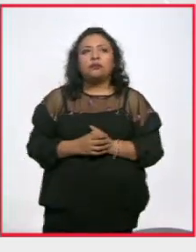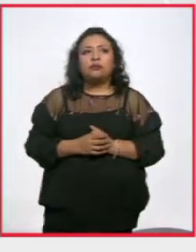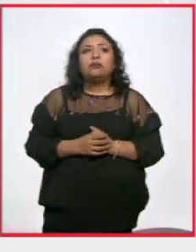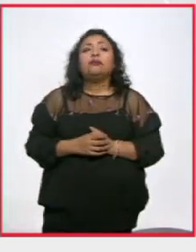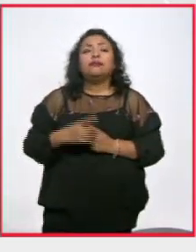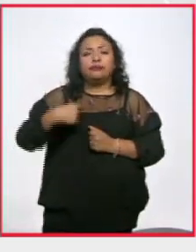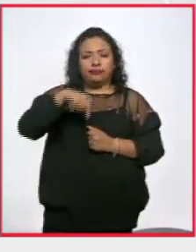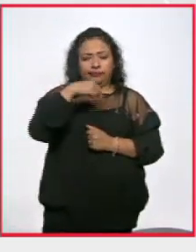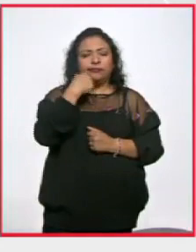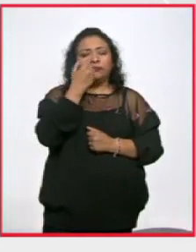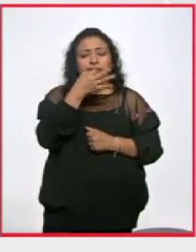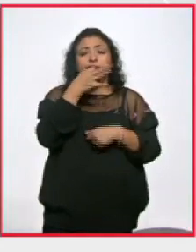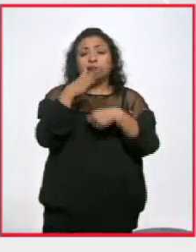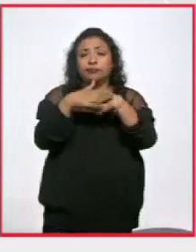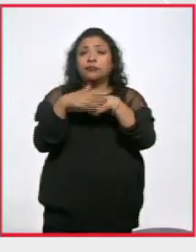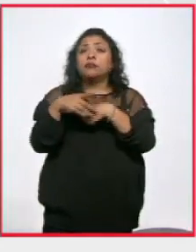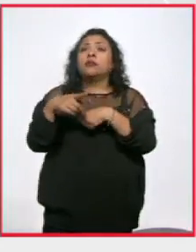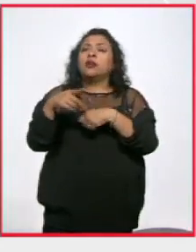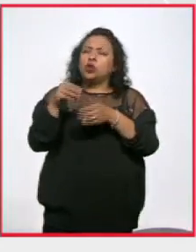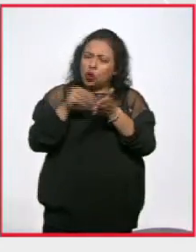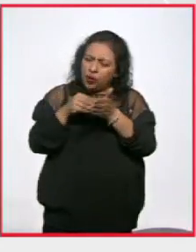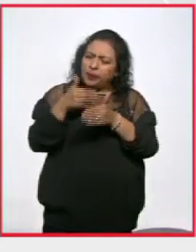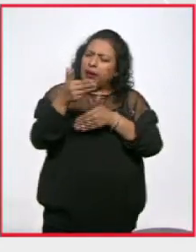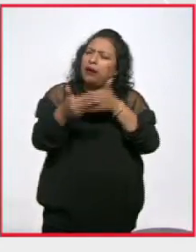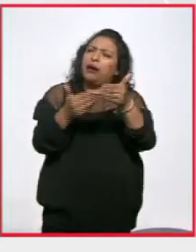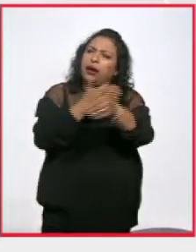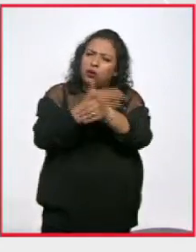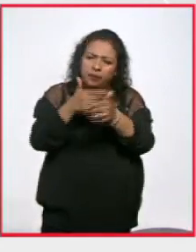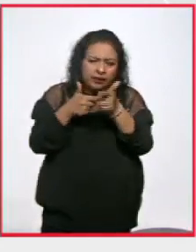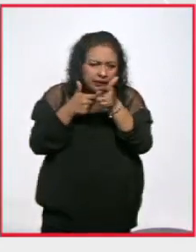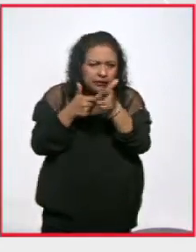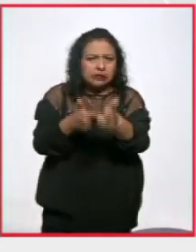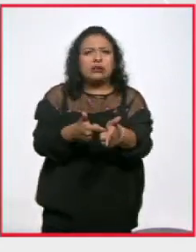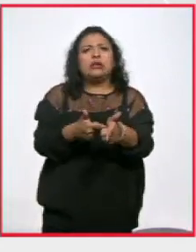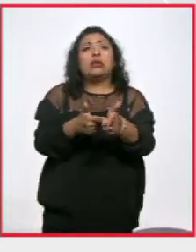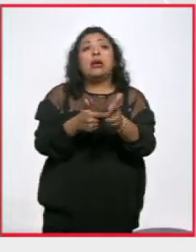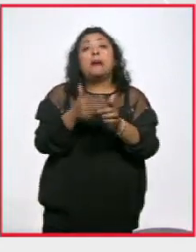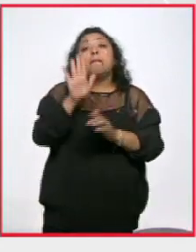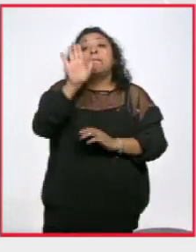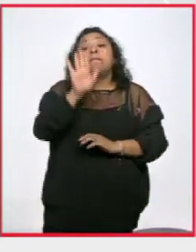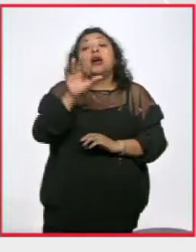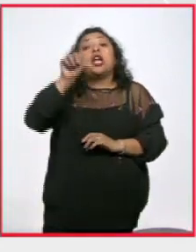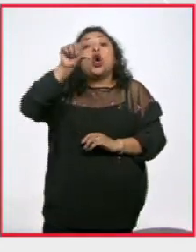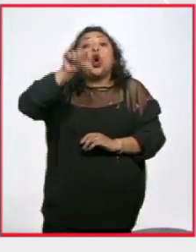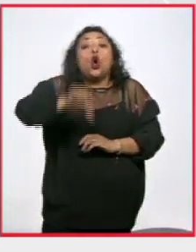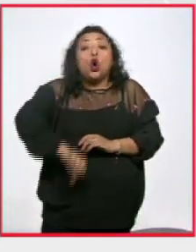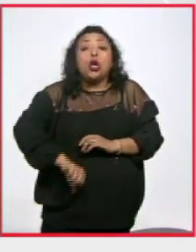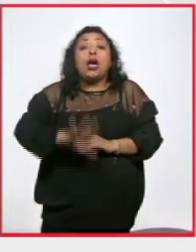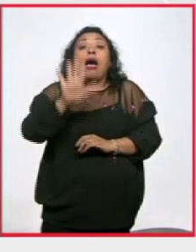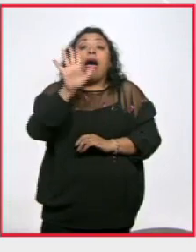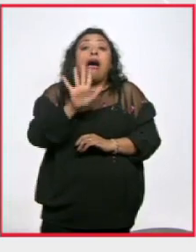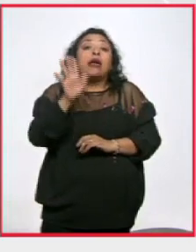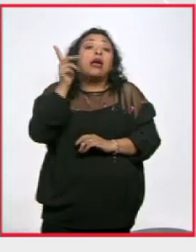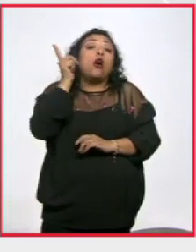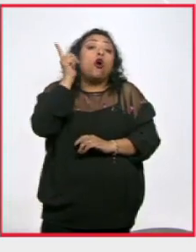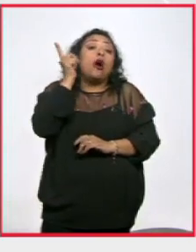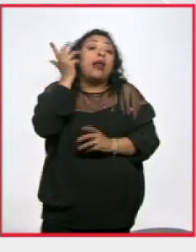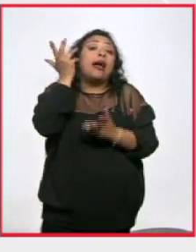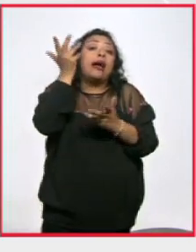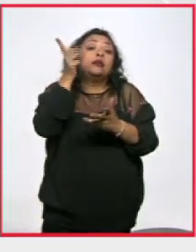Queremos decirles que nos sigan acompañando. Parece que hoy hay una luz de esperanza.